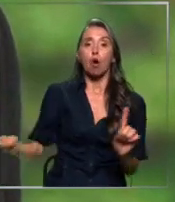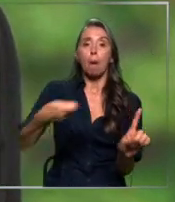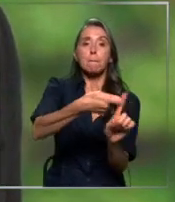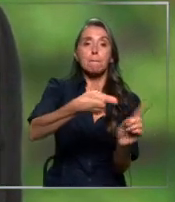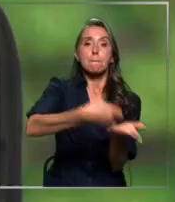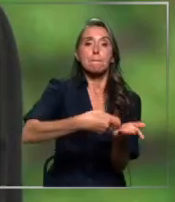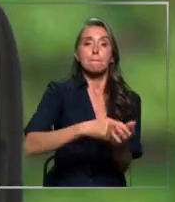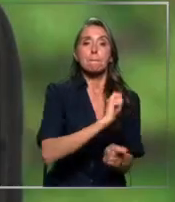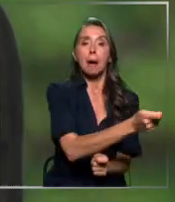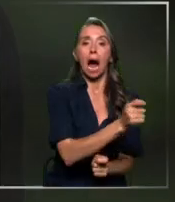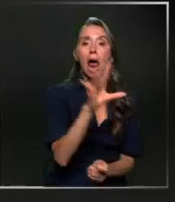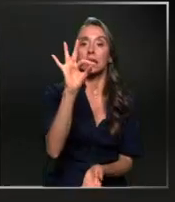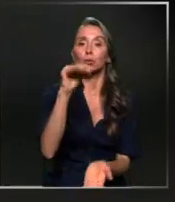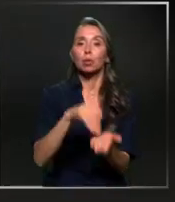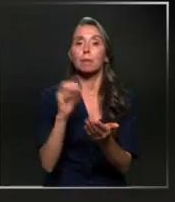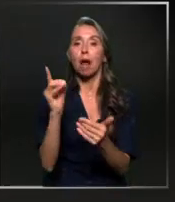dólares.